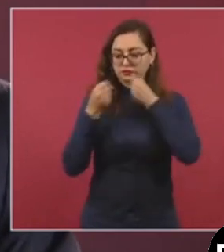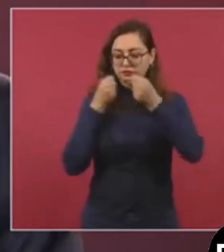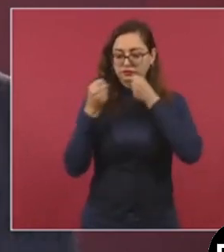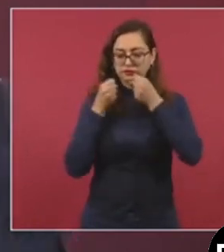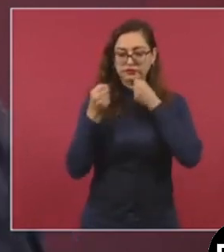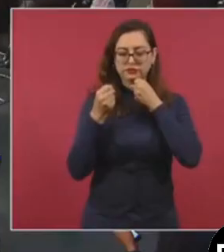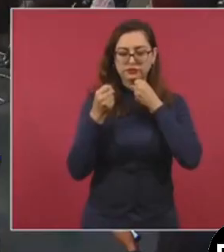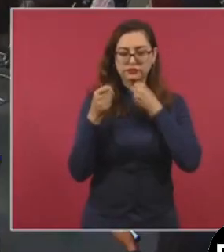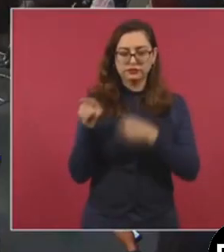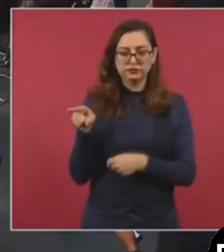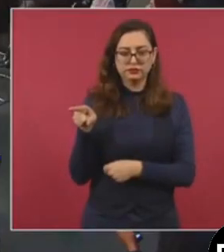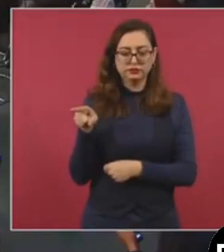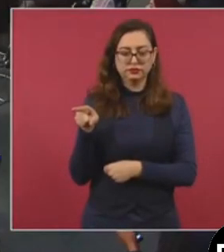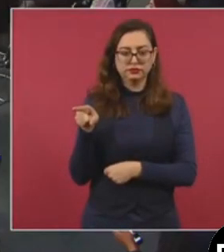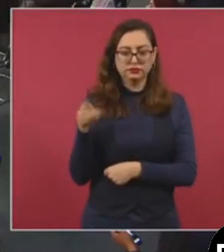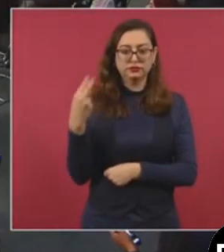no,